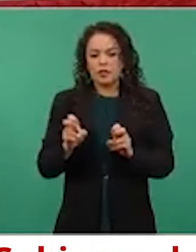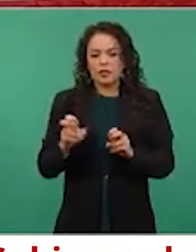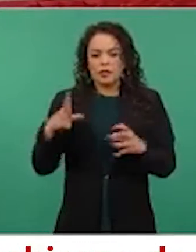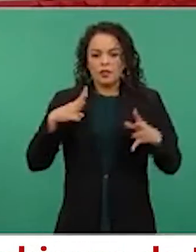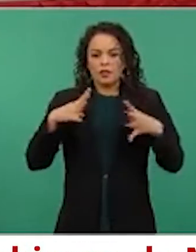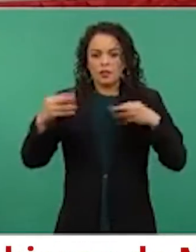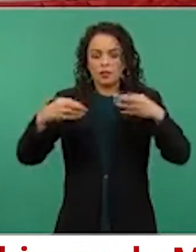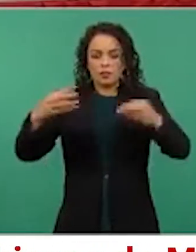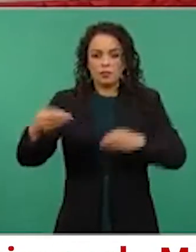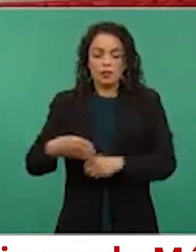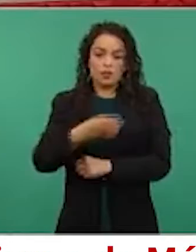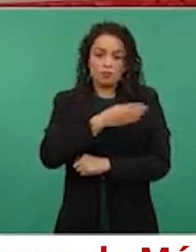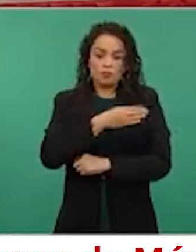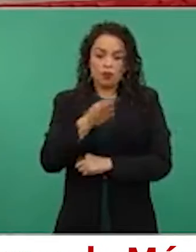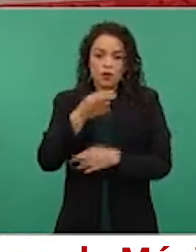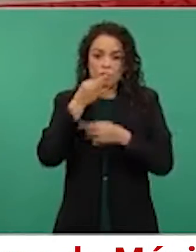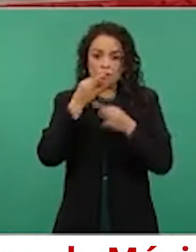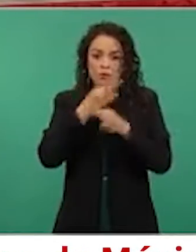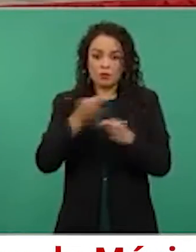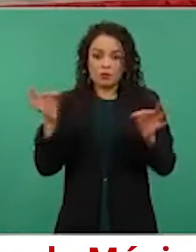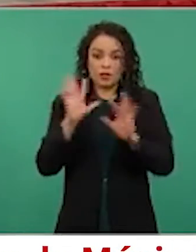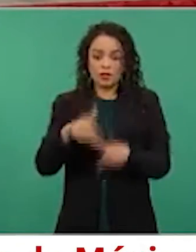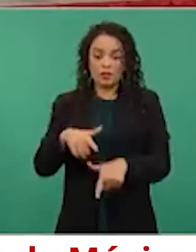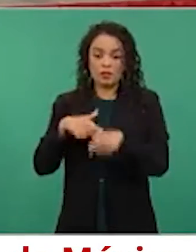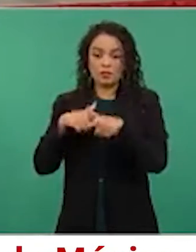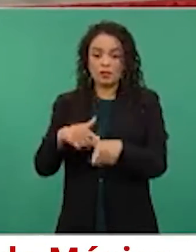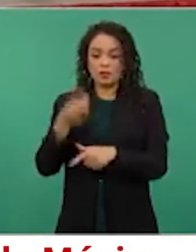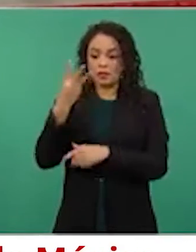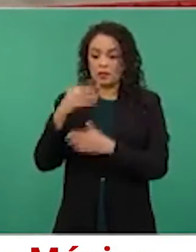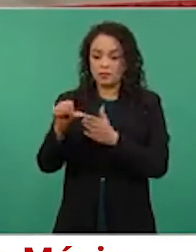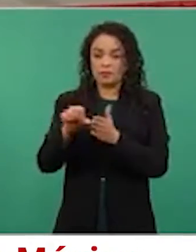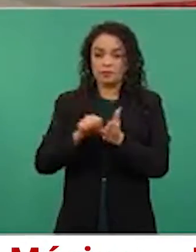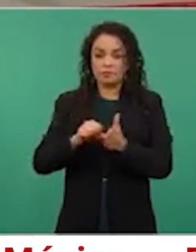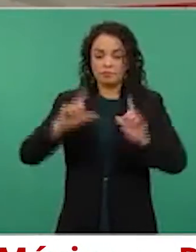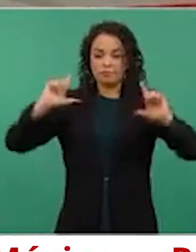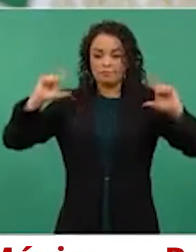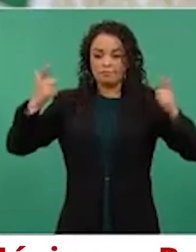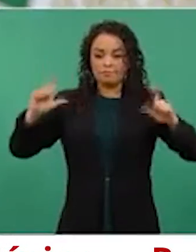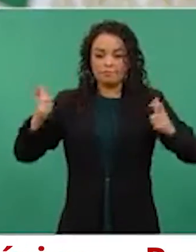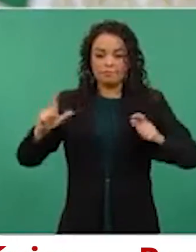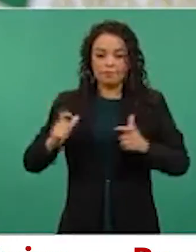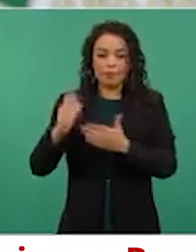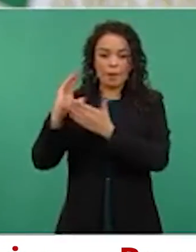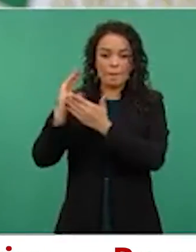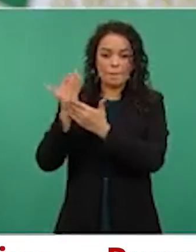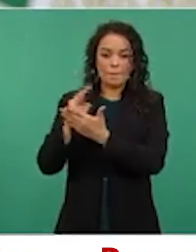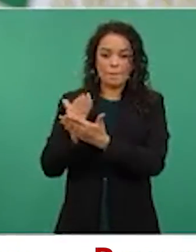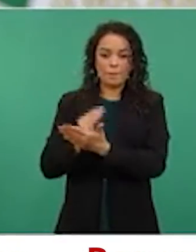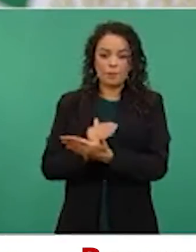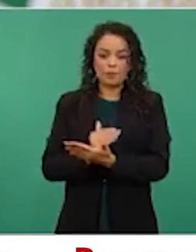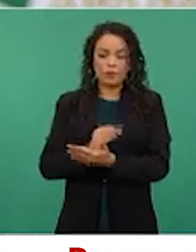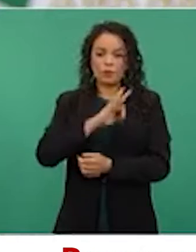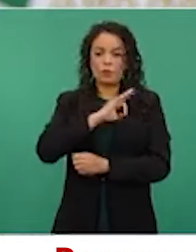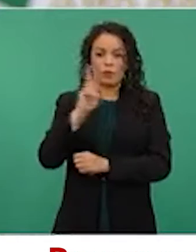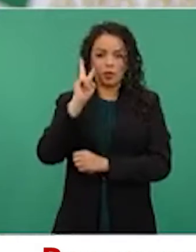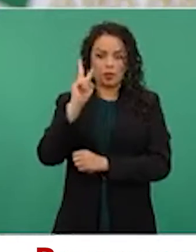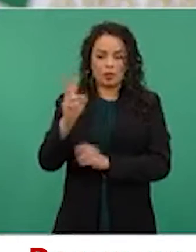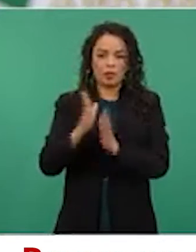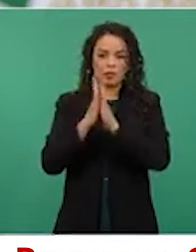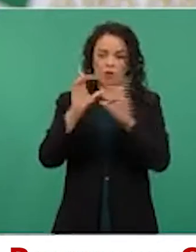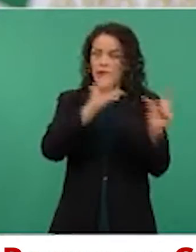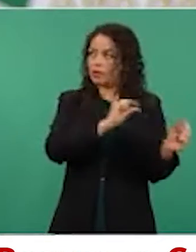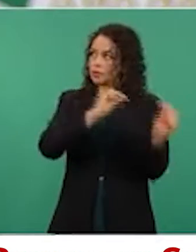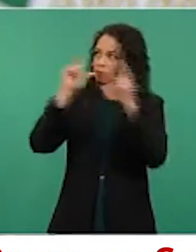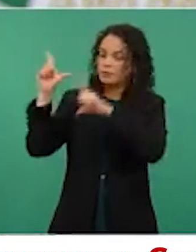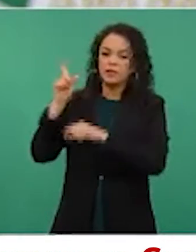alentadoras, llevamos ya tres meses consecutivos de reducción de la epidemia, si podemos ver la primera imagen por favor, que es